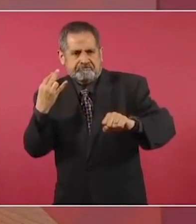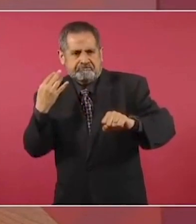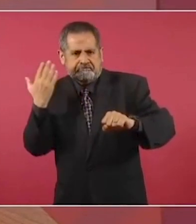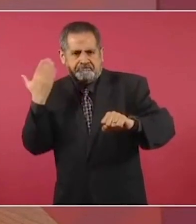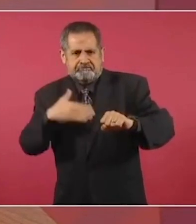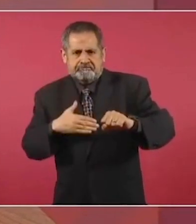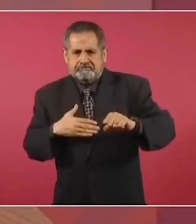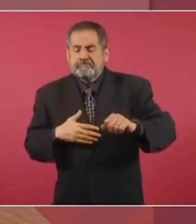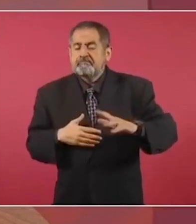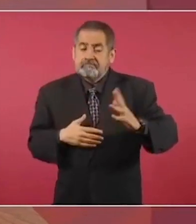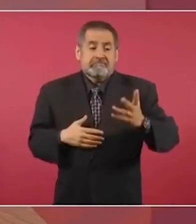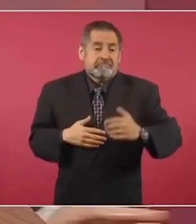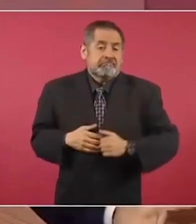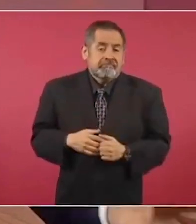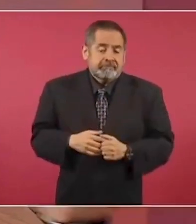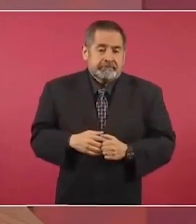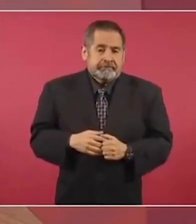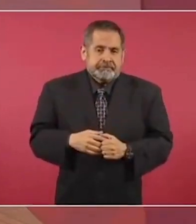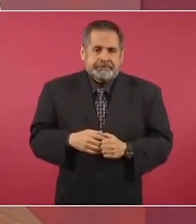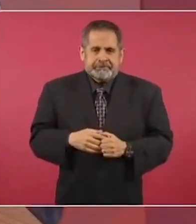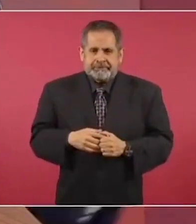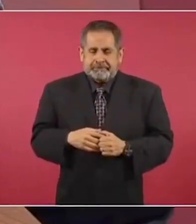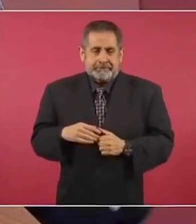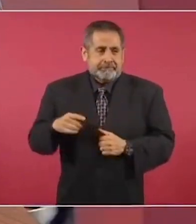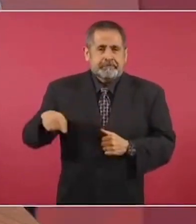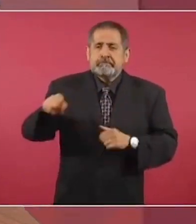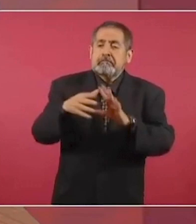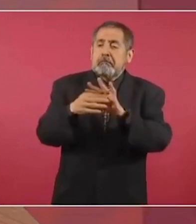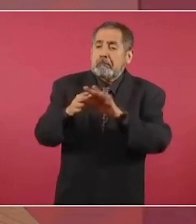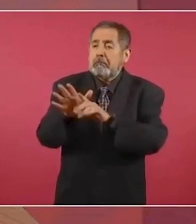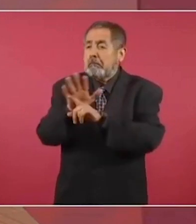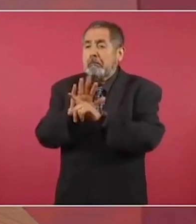está complicadísimo,